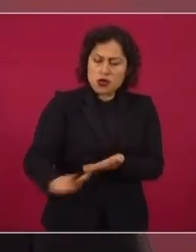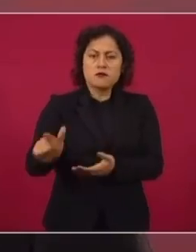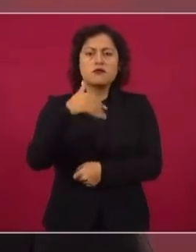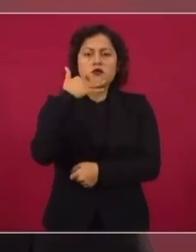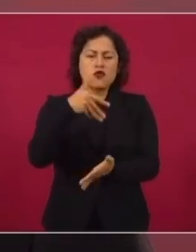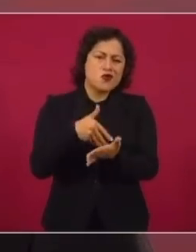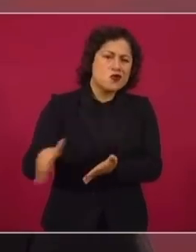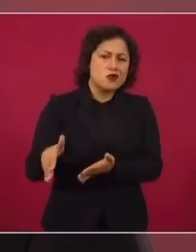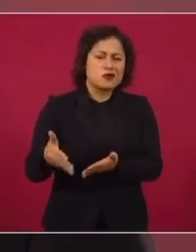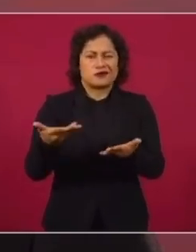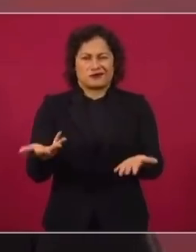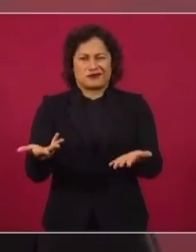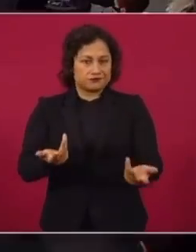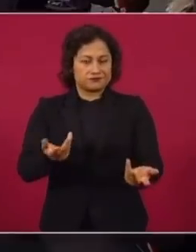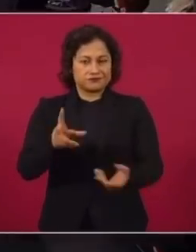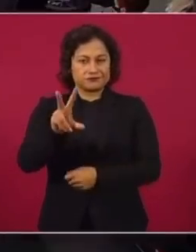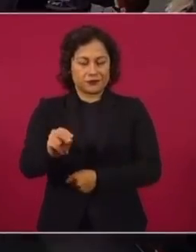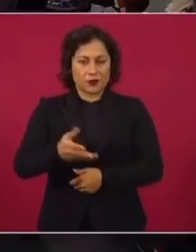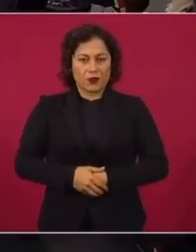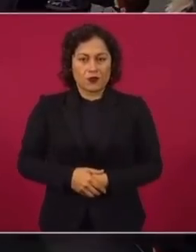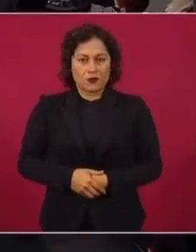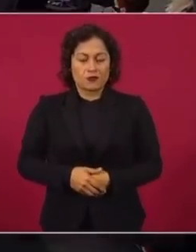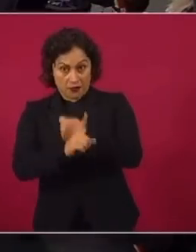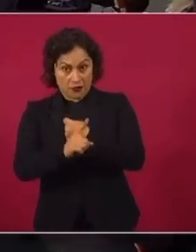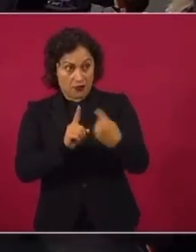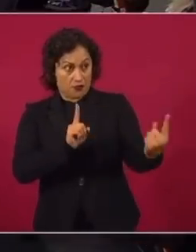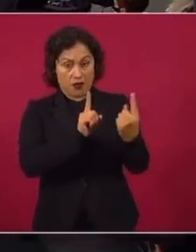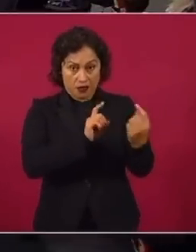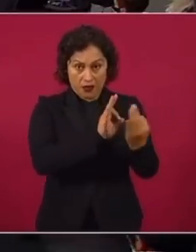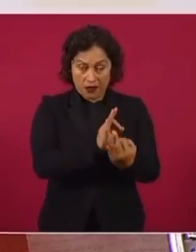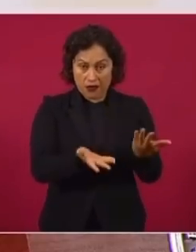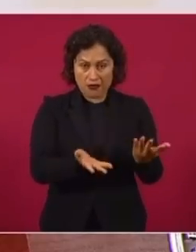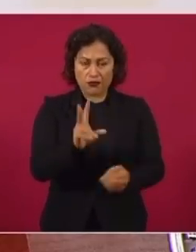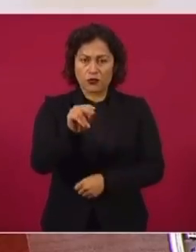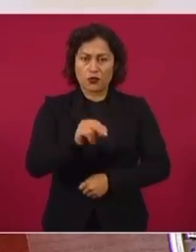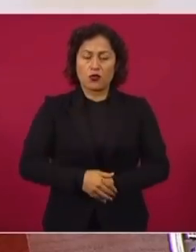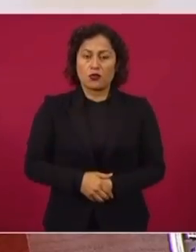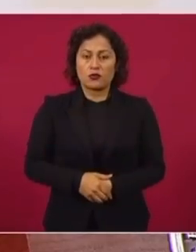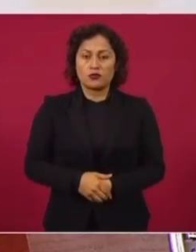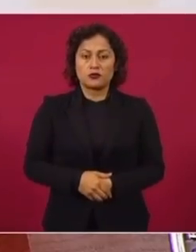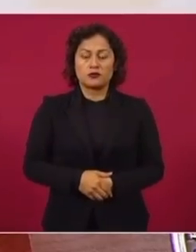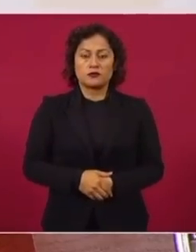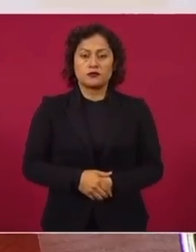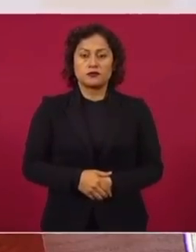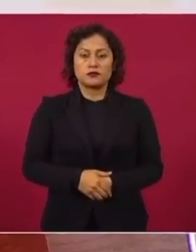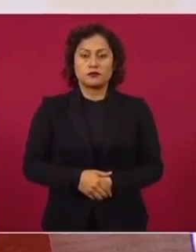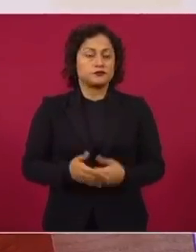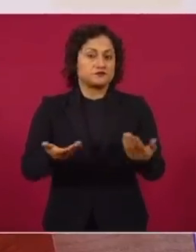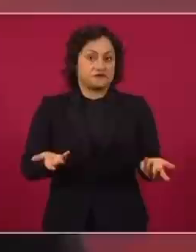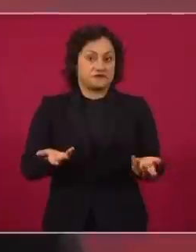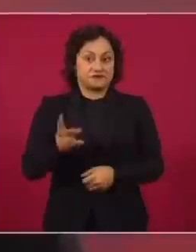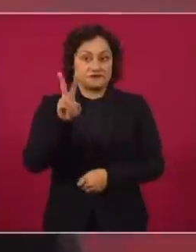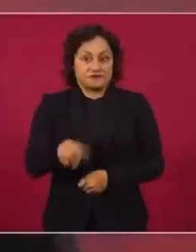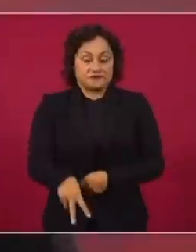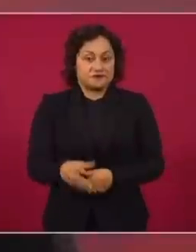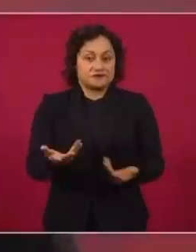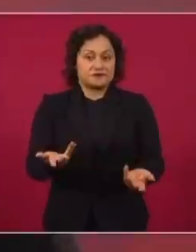Entonces no es conmigo, tampoco son mis hijos, es una reacción